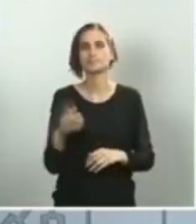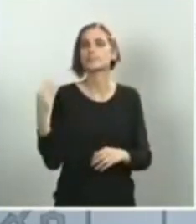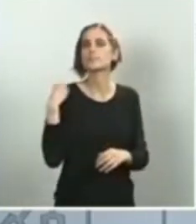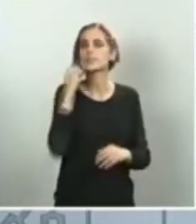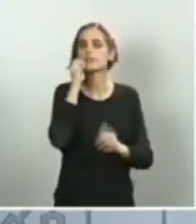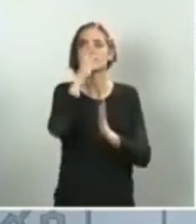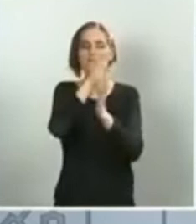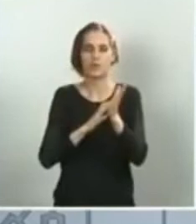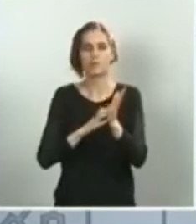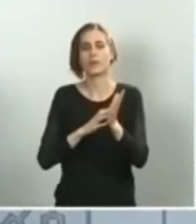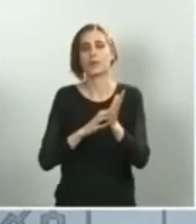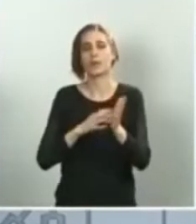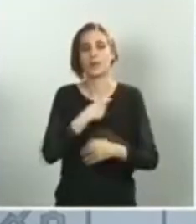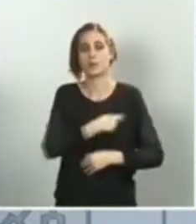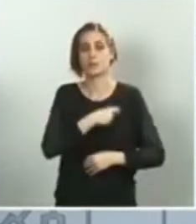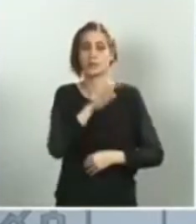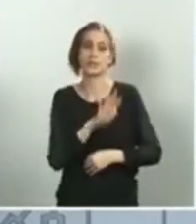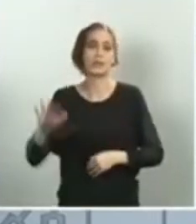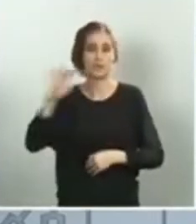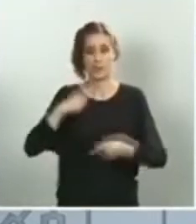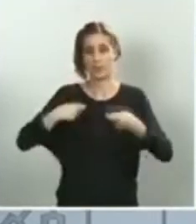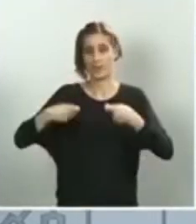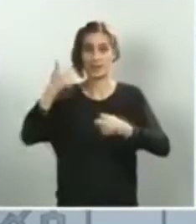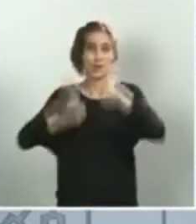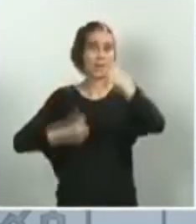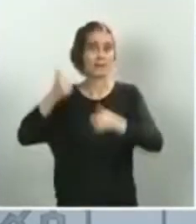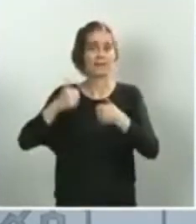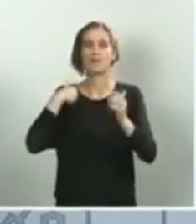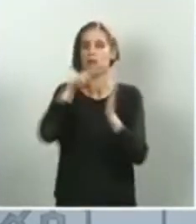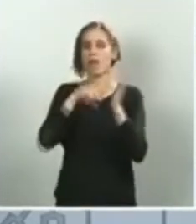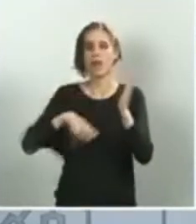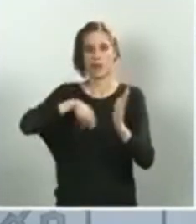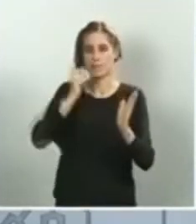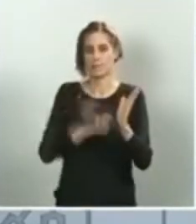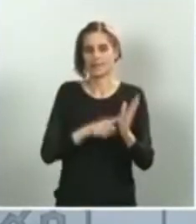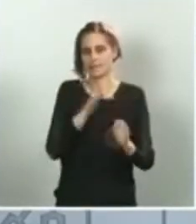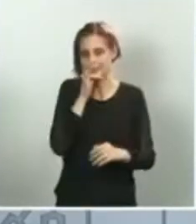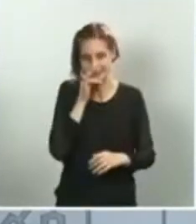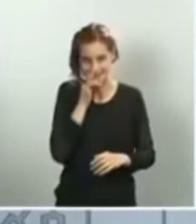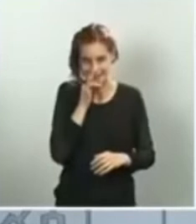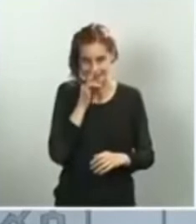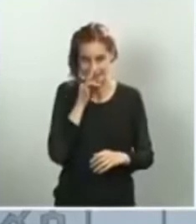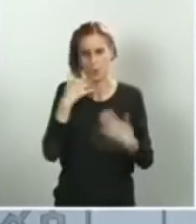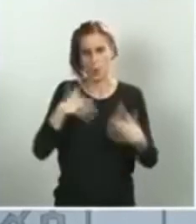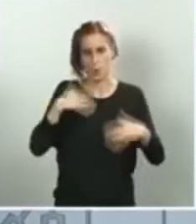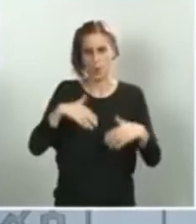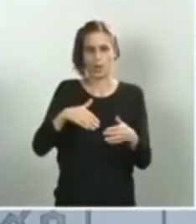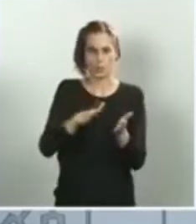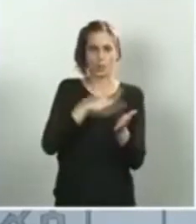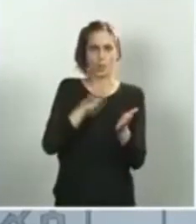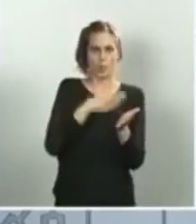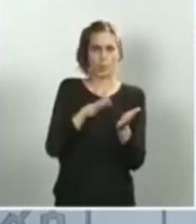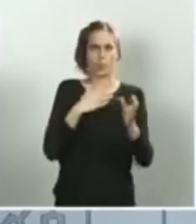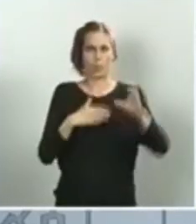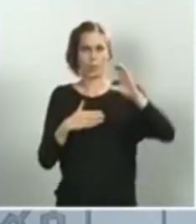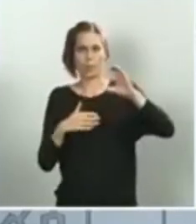Competencia, no he tenido oportunidad de leerlo en su extensión, es bastante denso, ha salido esta mañana,